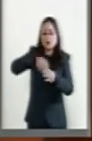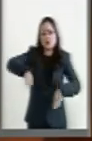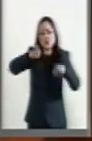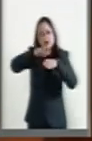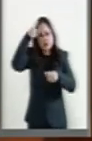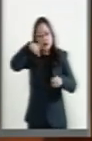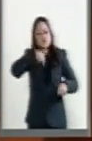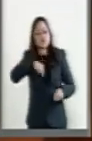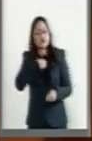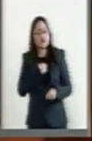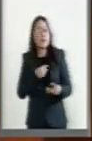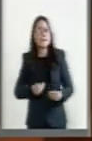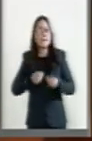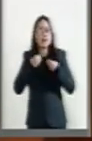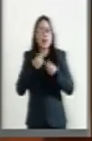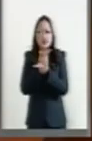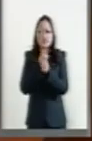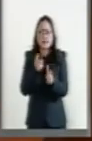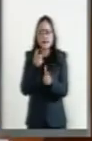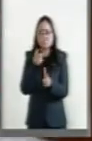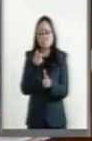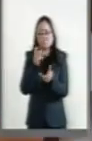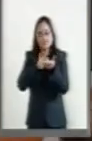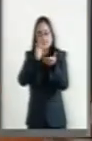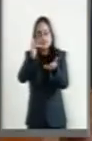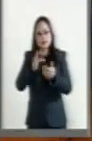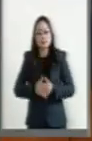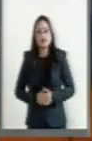la vida y la libertad. Gracias.